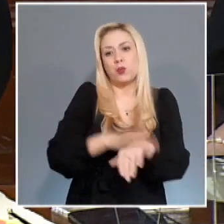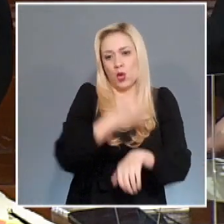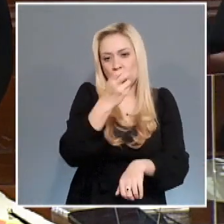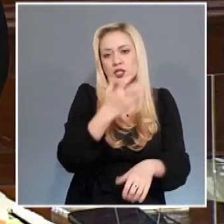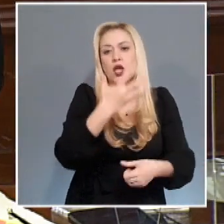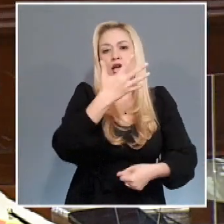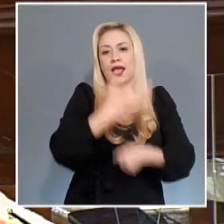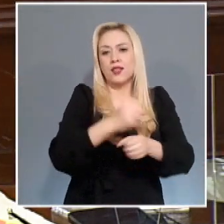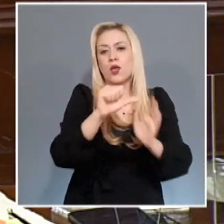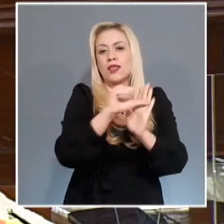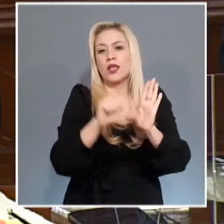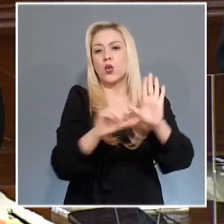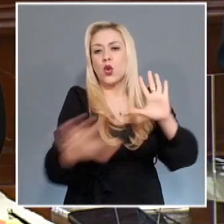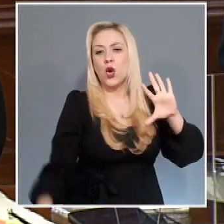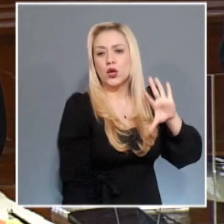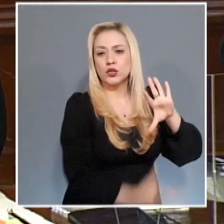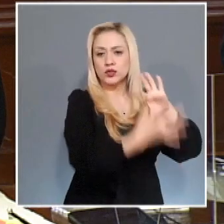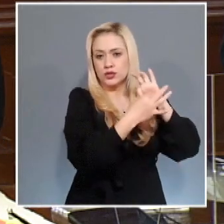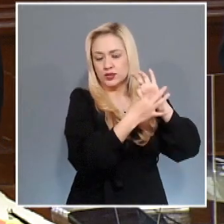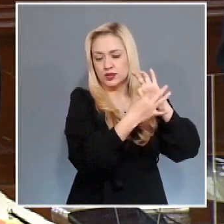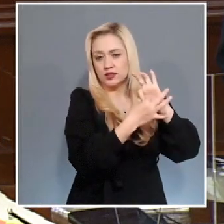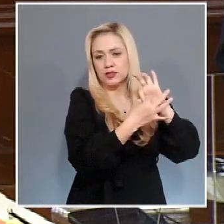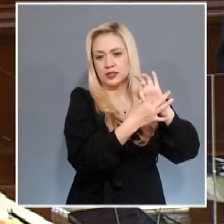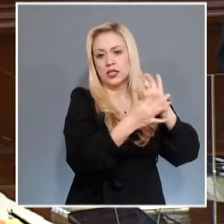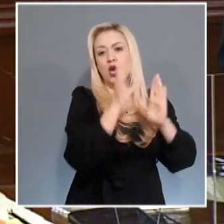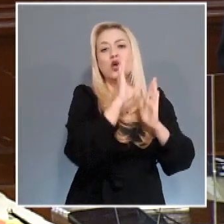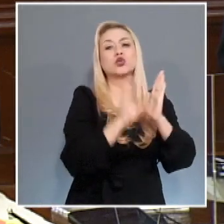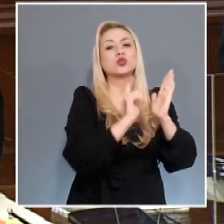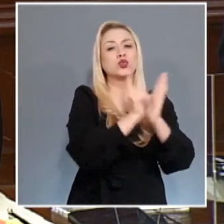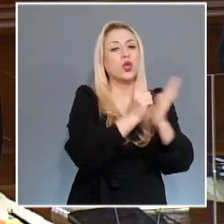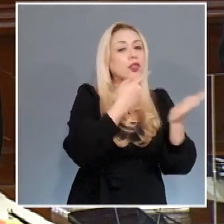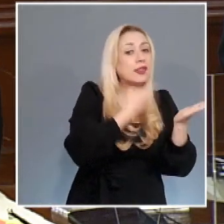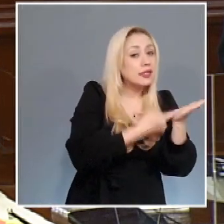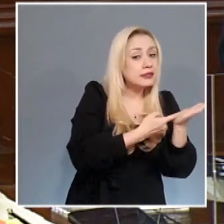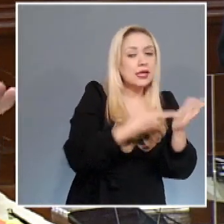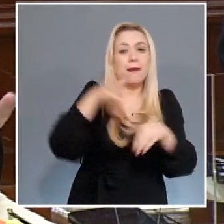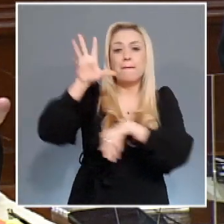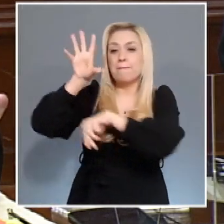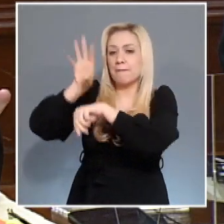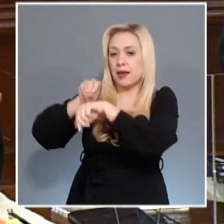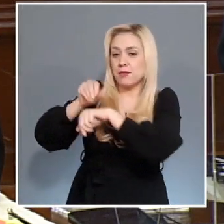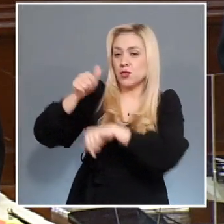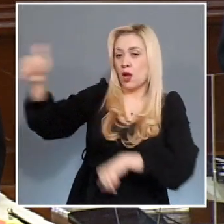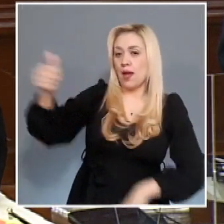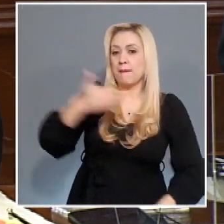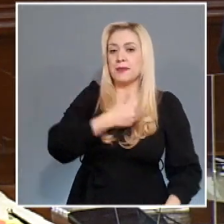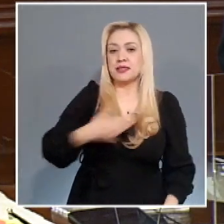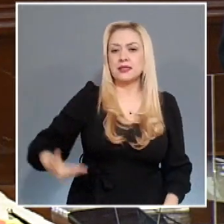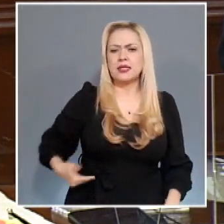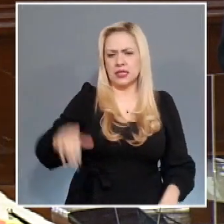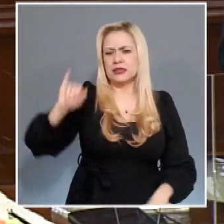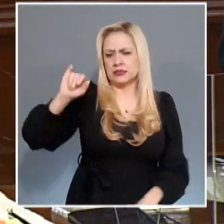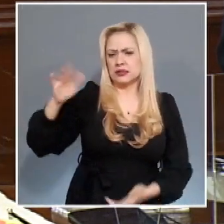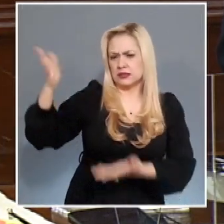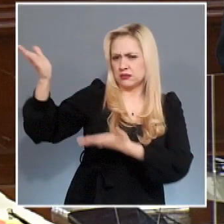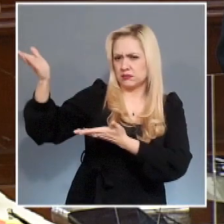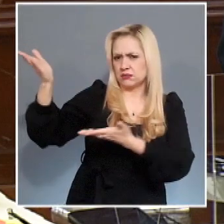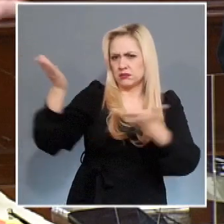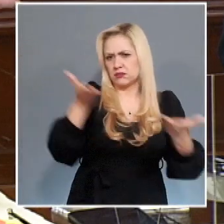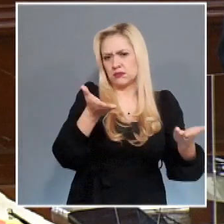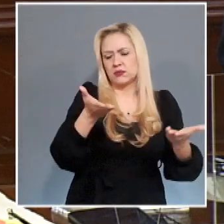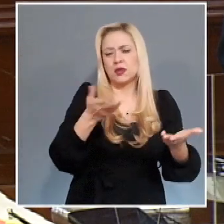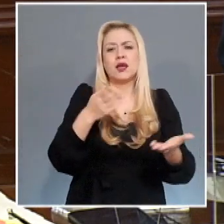toda vez que la Constitución se te autorizó, autorizó al Ejecutivo a usar las Fuerzas Armadas como